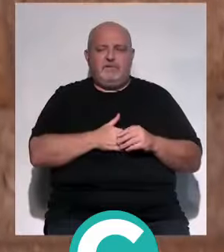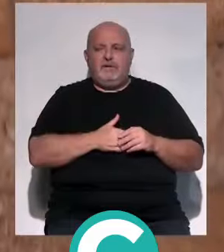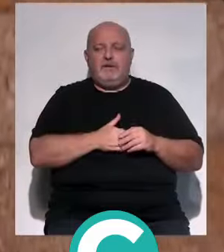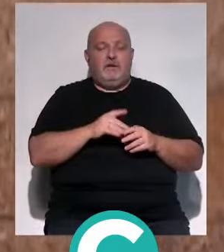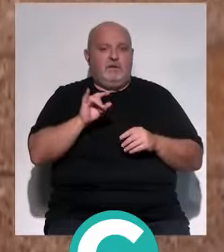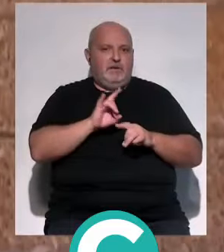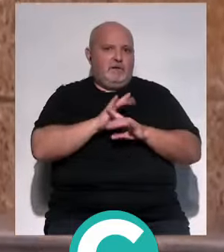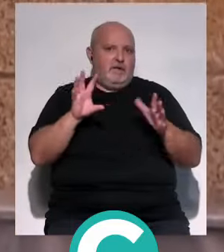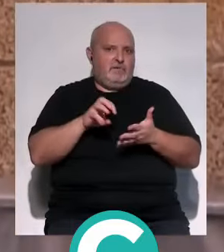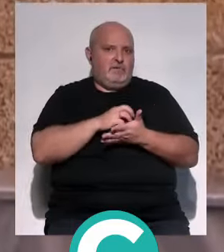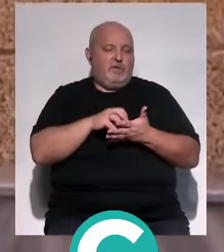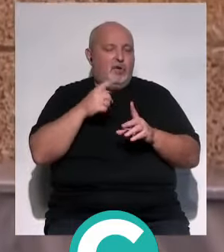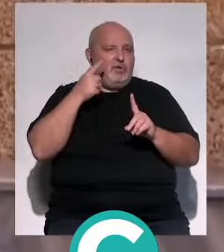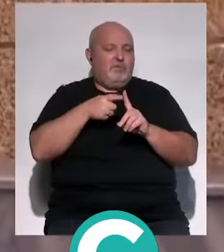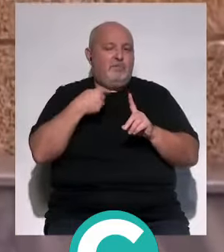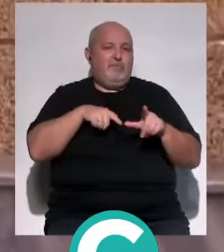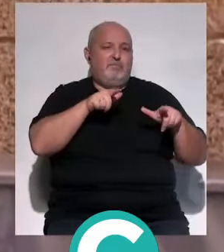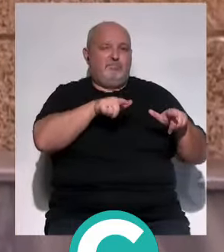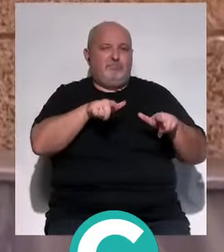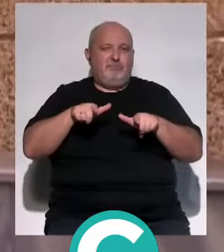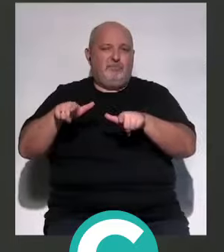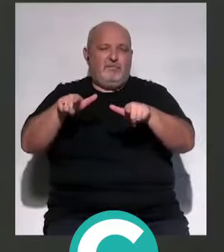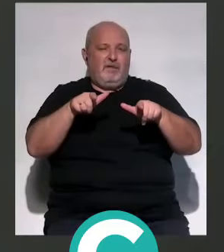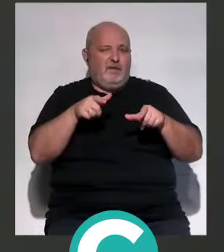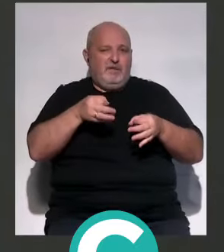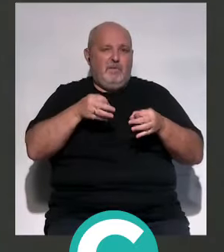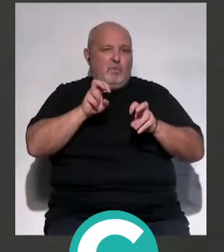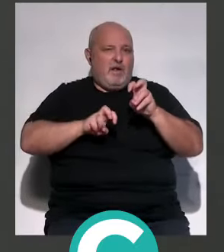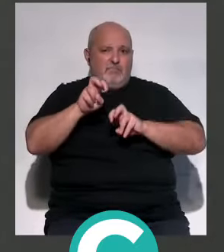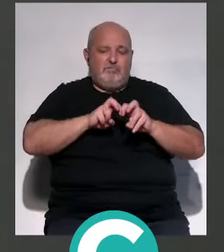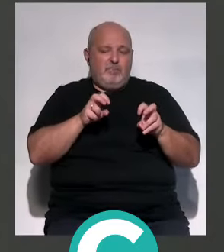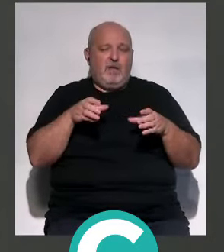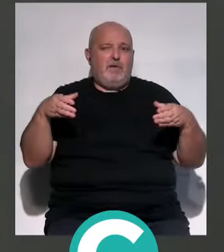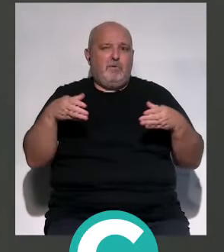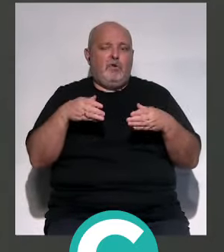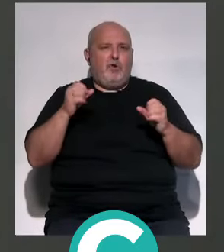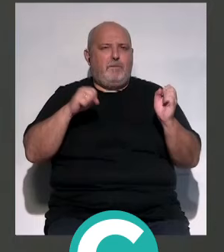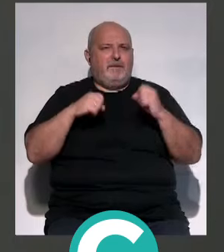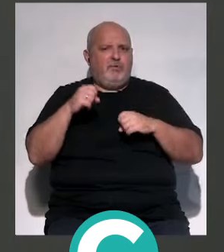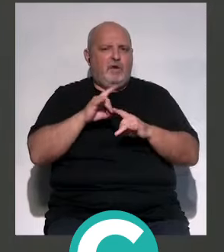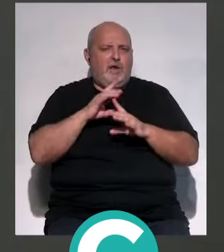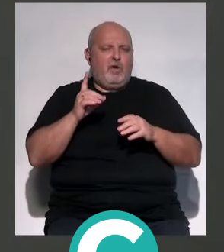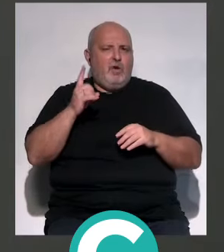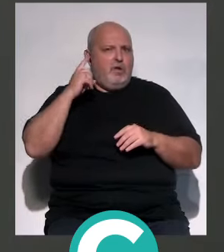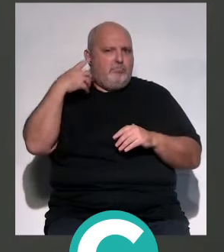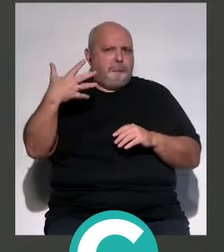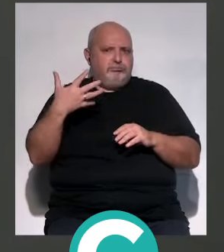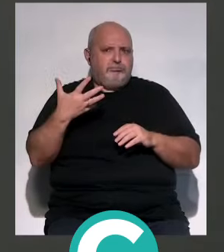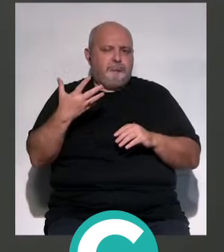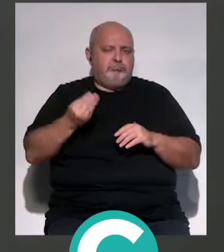Sin duda, el objetivo de las unidades es lo que siempre estamos buscando, un equipo competitivo, un equipo de prestigio.